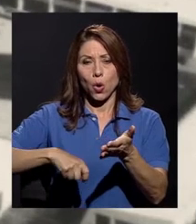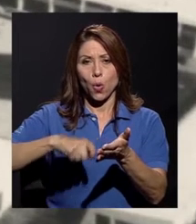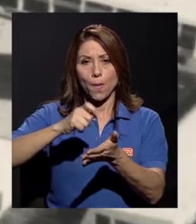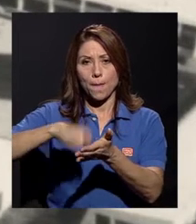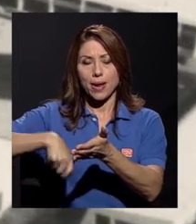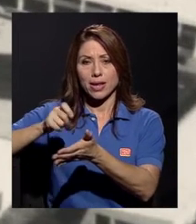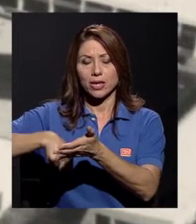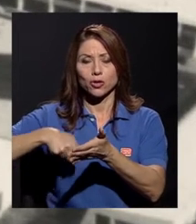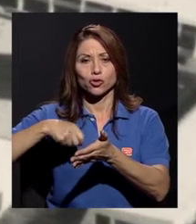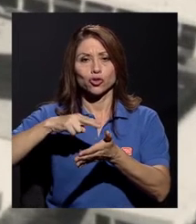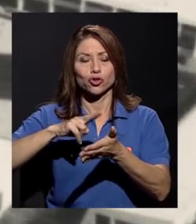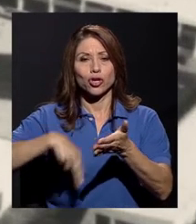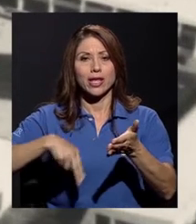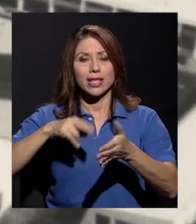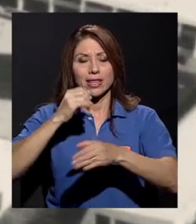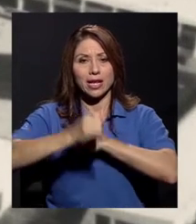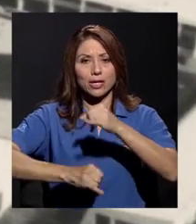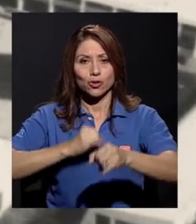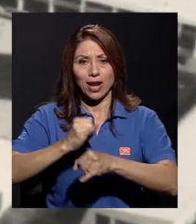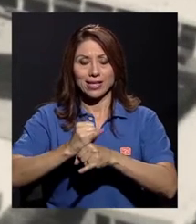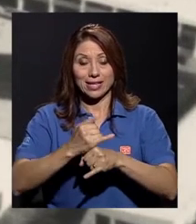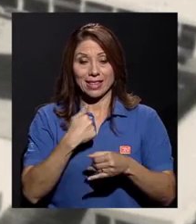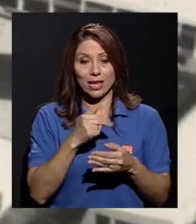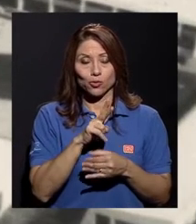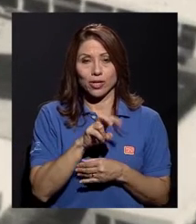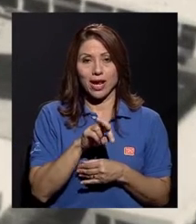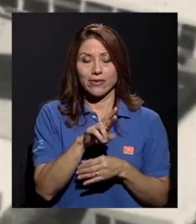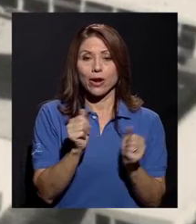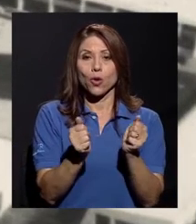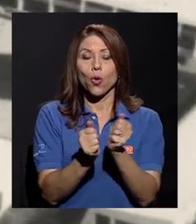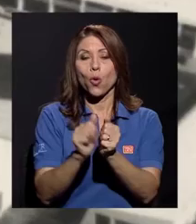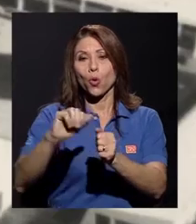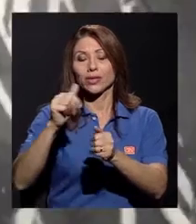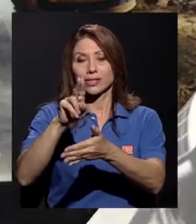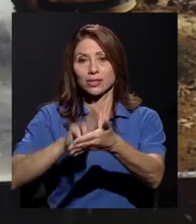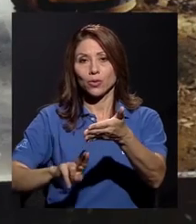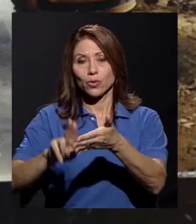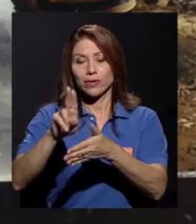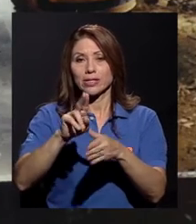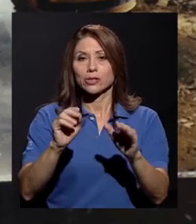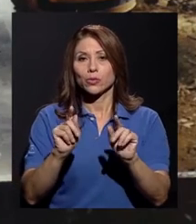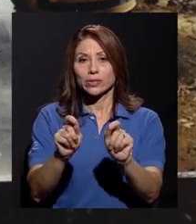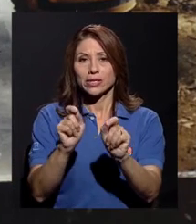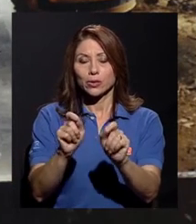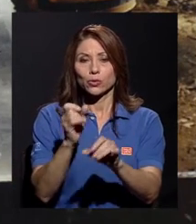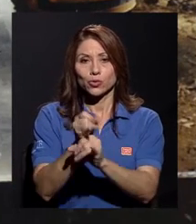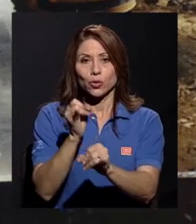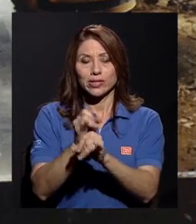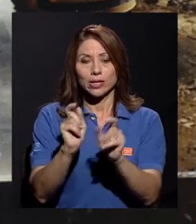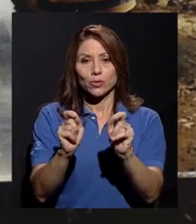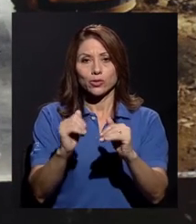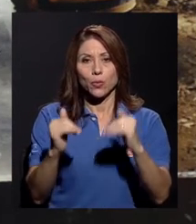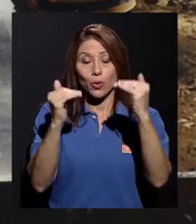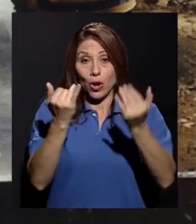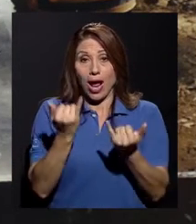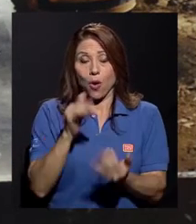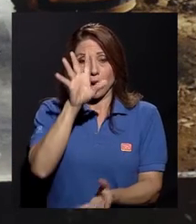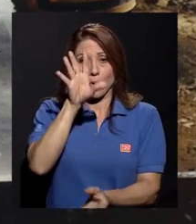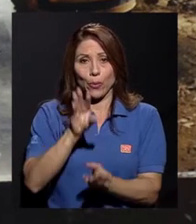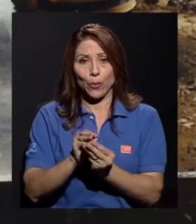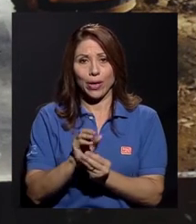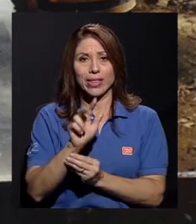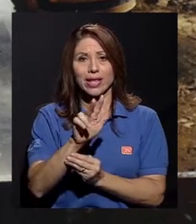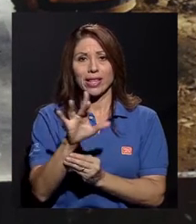que posee la universidad con hermanas e instituciones de educación superior. Somos hoy 38,000